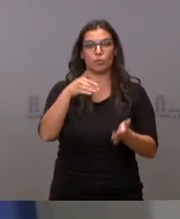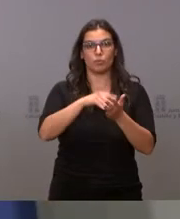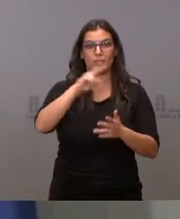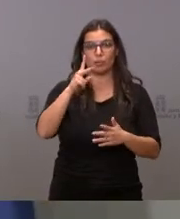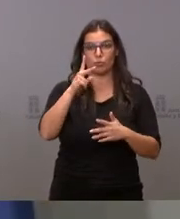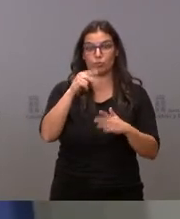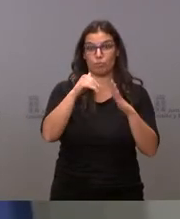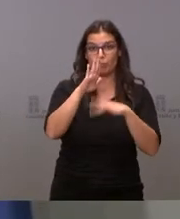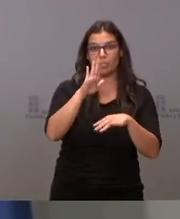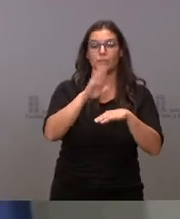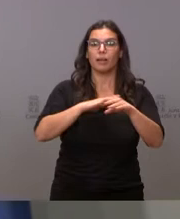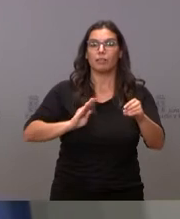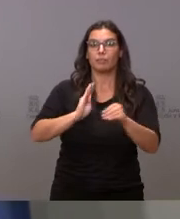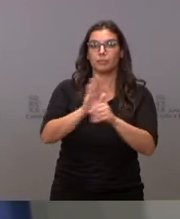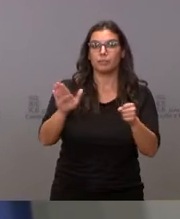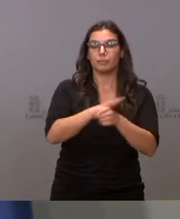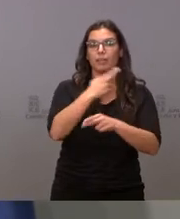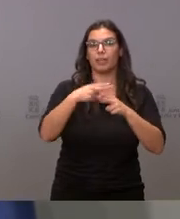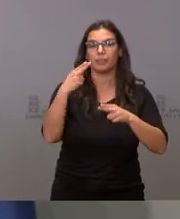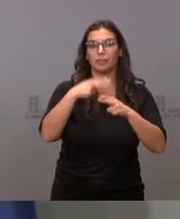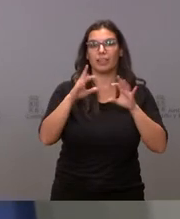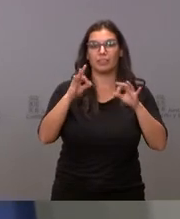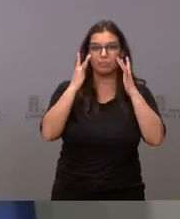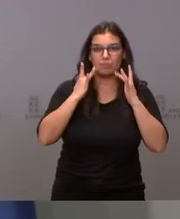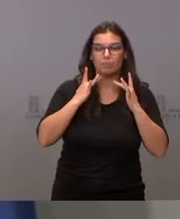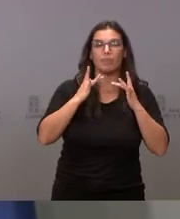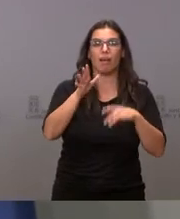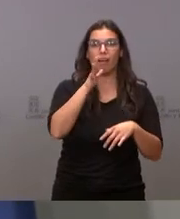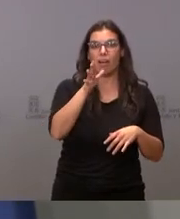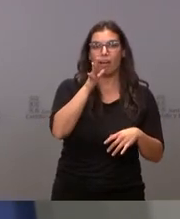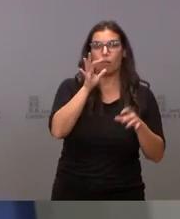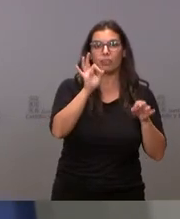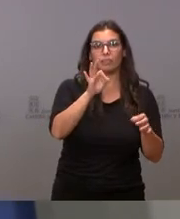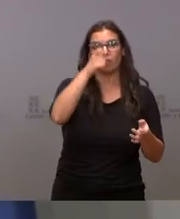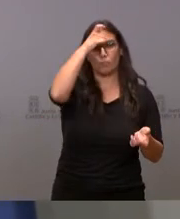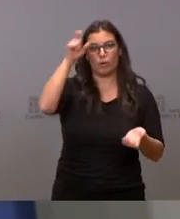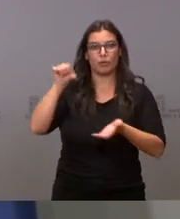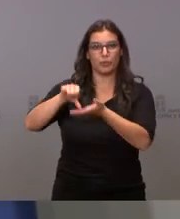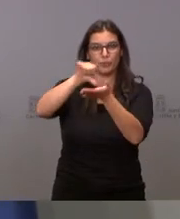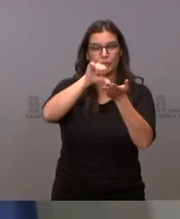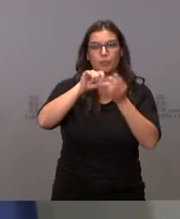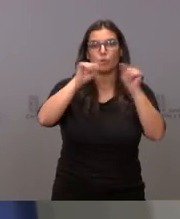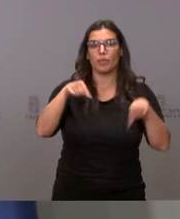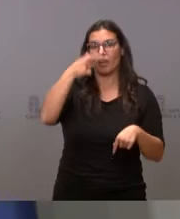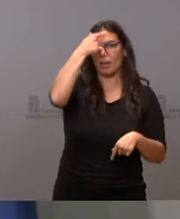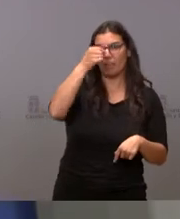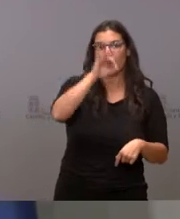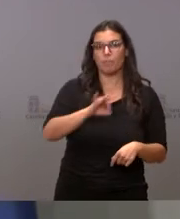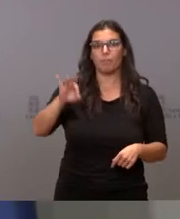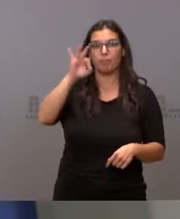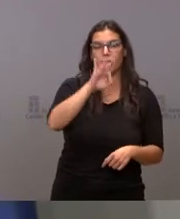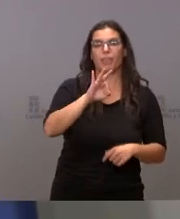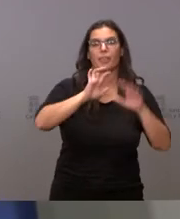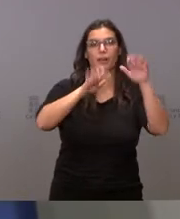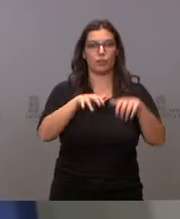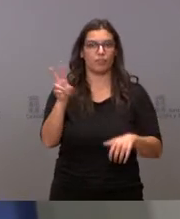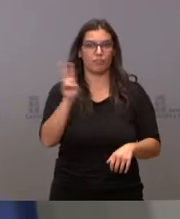para financiar actividades de saneamiento de aguas en diversas localidades de Ávila, Palencia, León y Vallauriz.